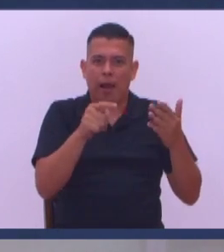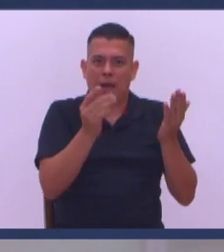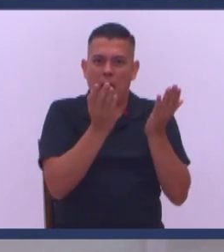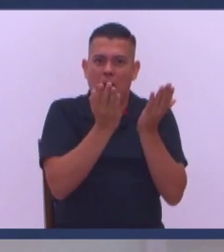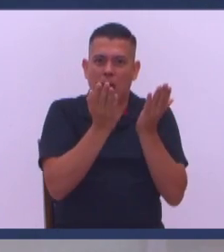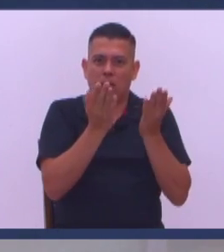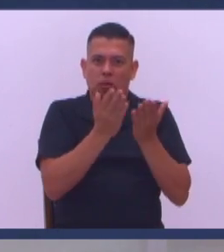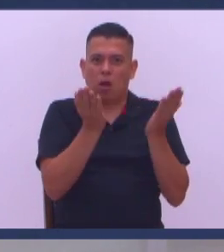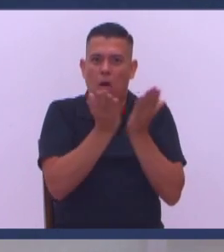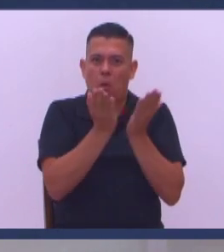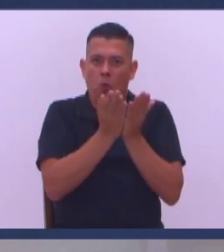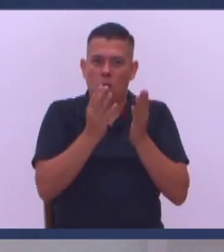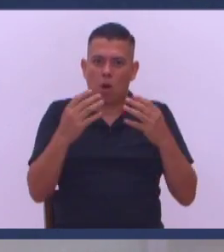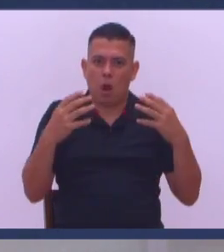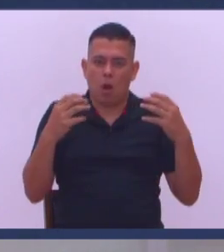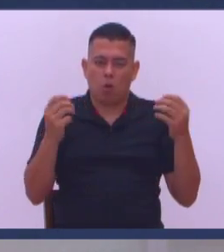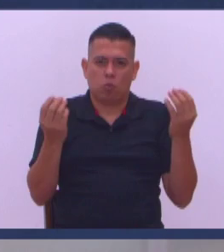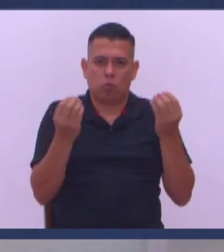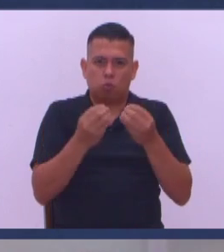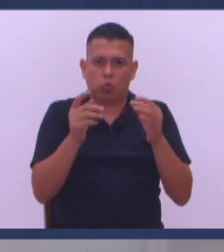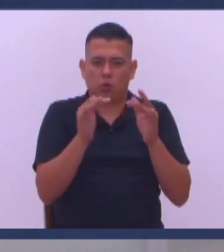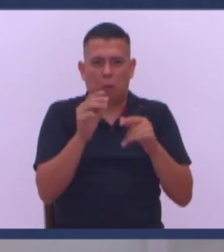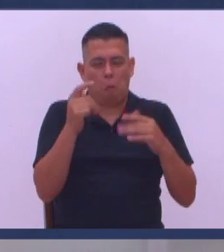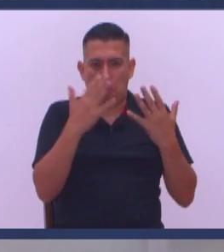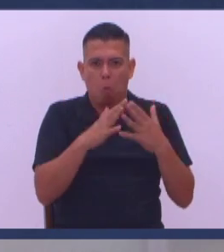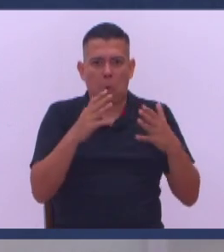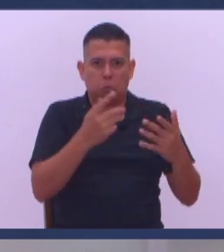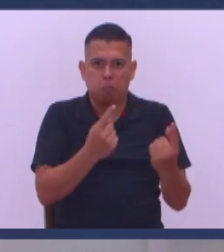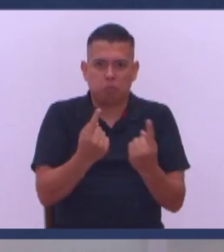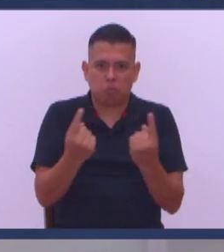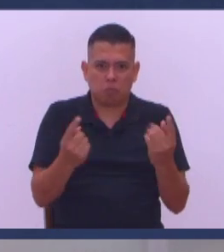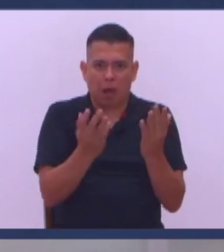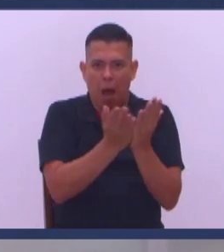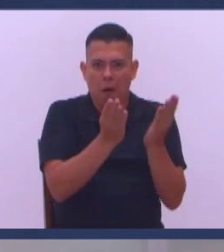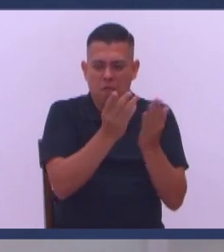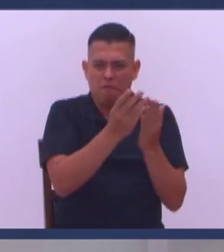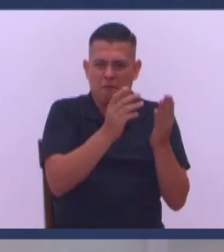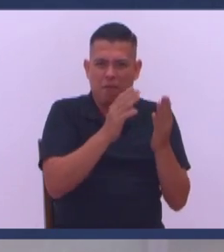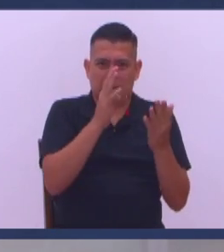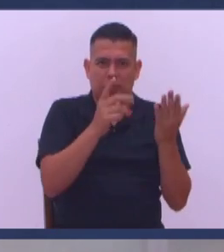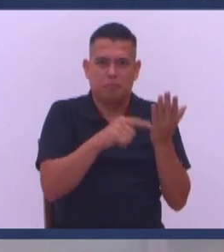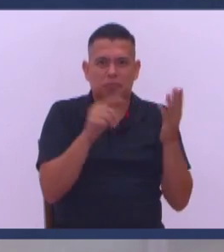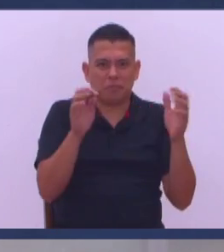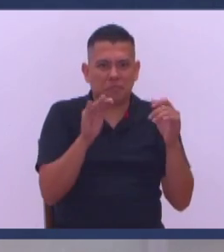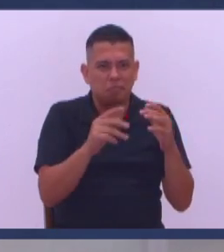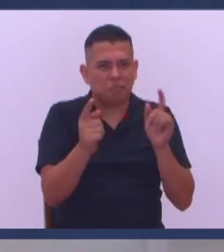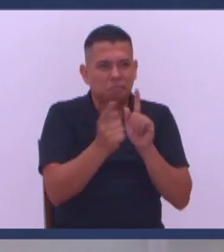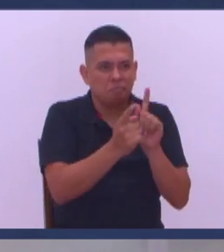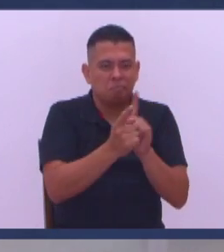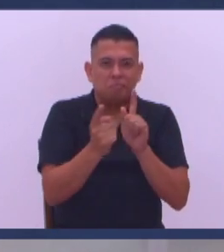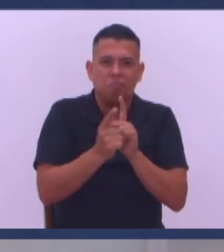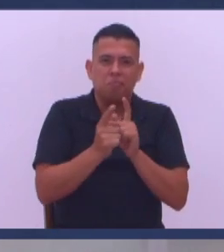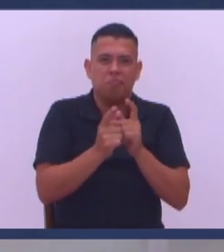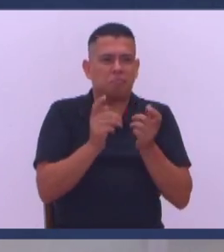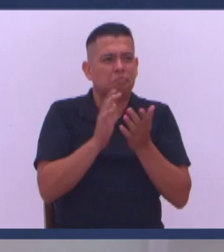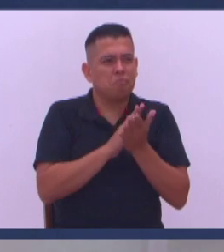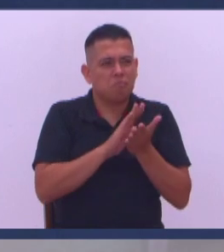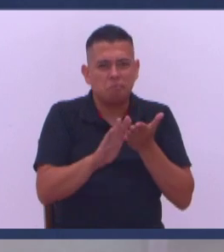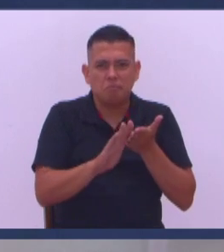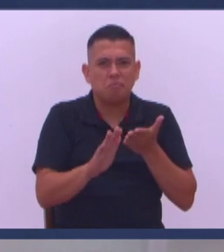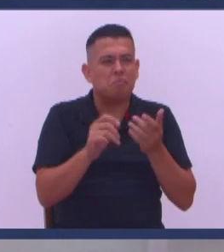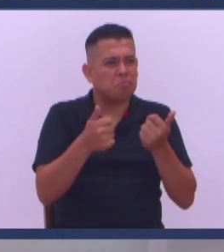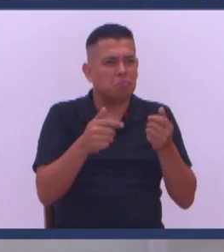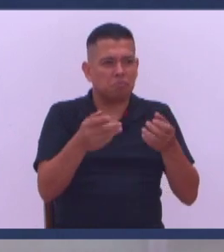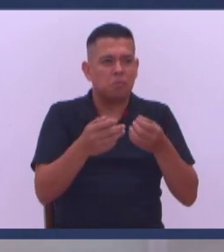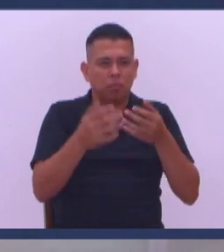de Israel El personal Amablemente lo atiende Usted puede llegar ahí Ver todo lo que ellos tienen Nos reunimos un ratito Los conocimos Compramos unos materiales